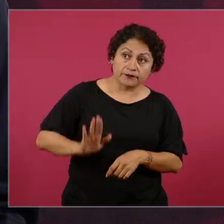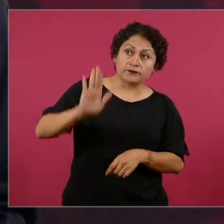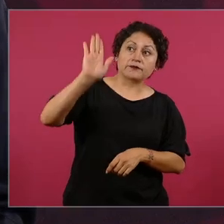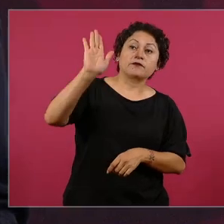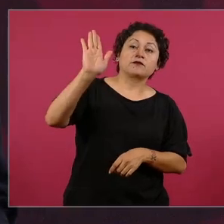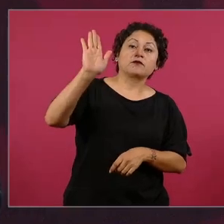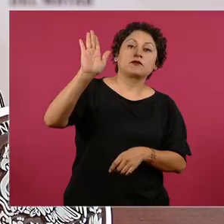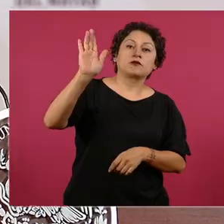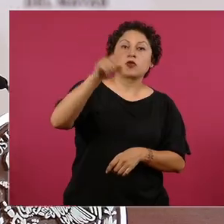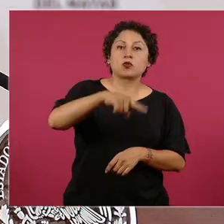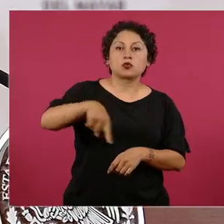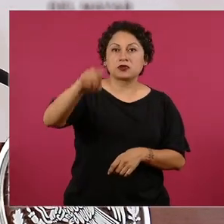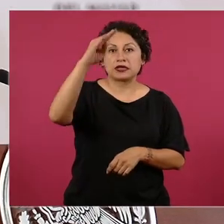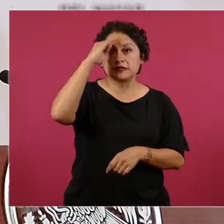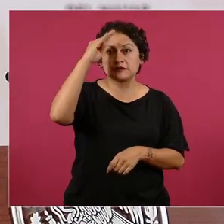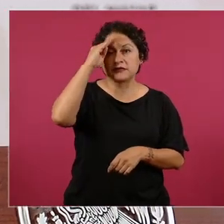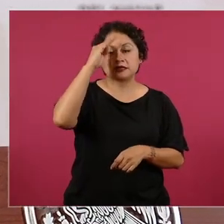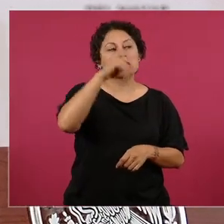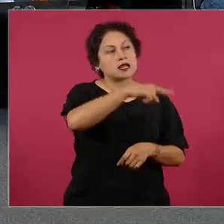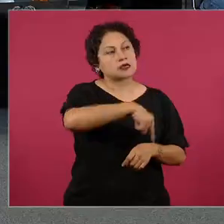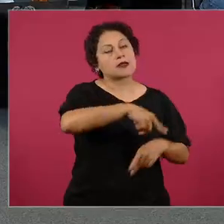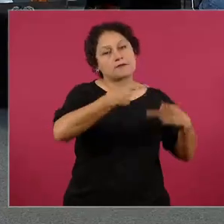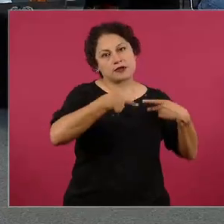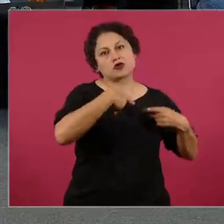que es mejor que los elija el pueblo